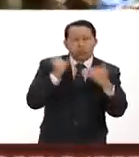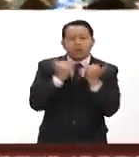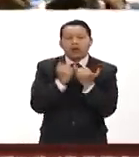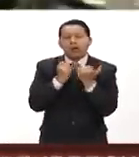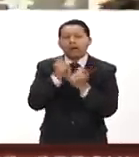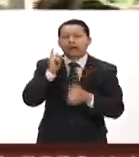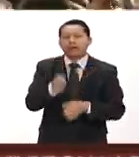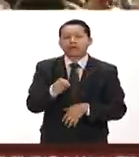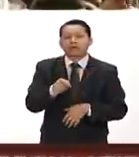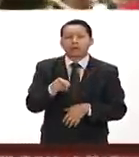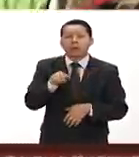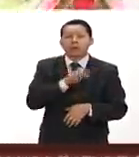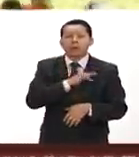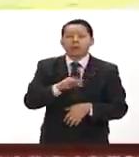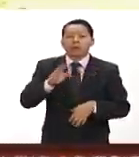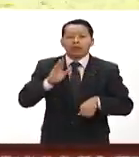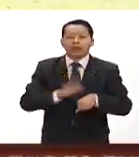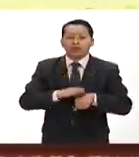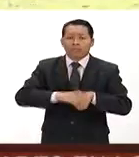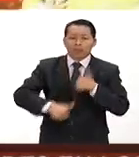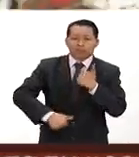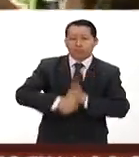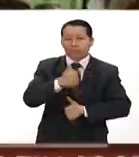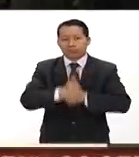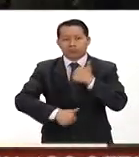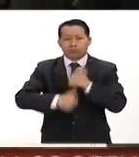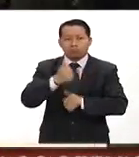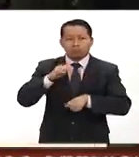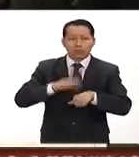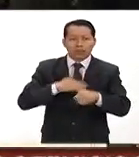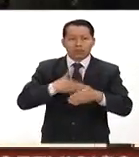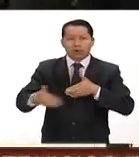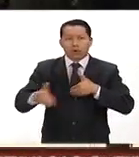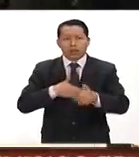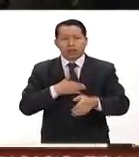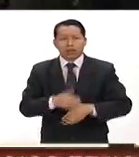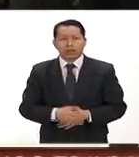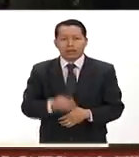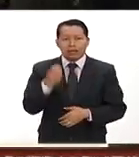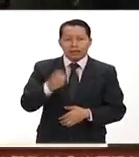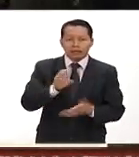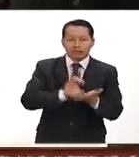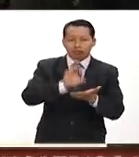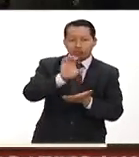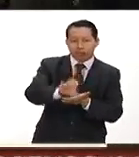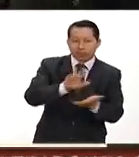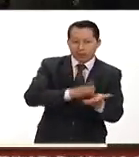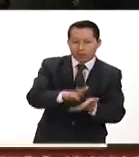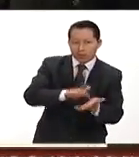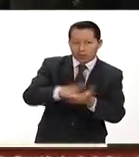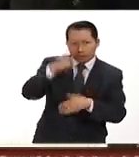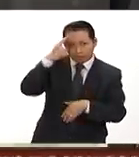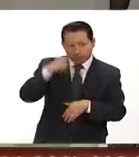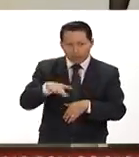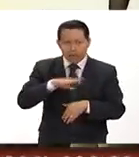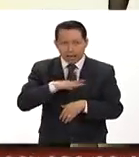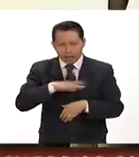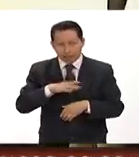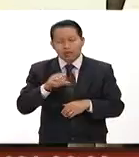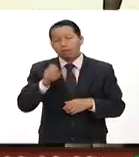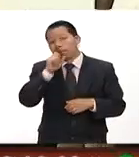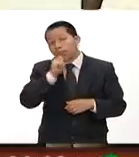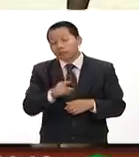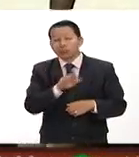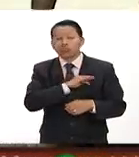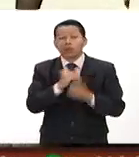tú puedas ser mucho más competitivo y más moderno Estos apoyos permiten aumentar los ingresos de los pequeños comercios